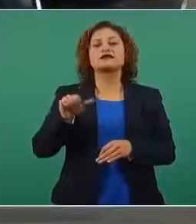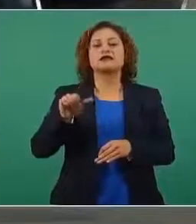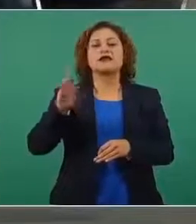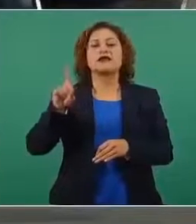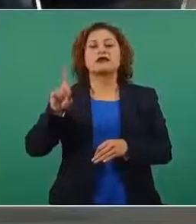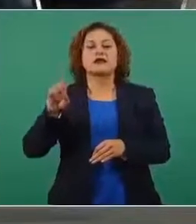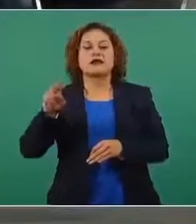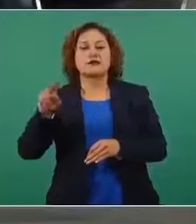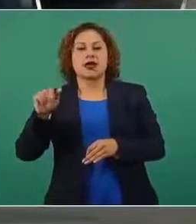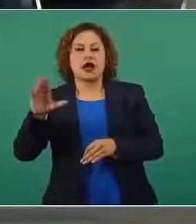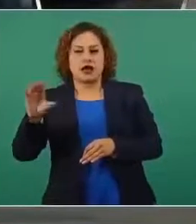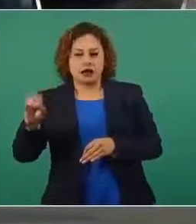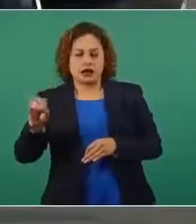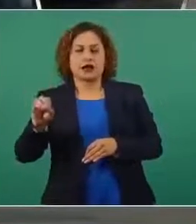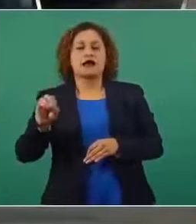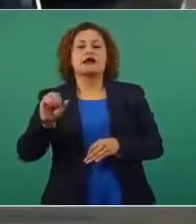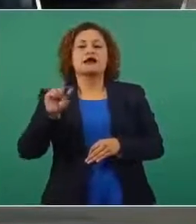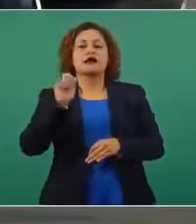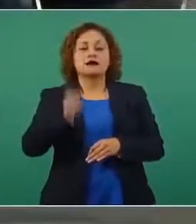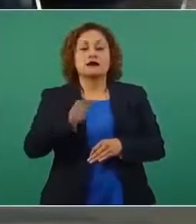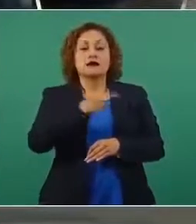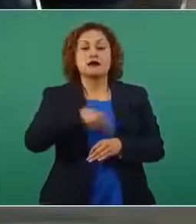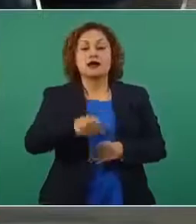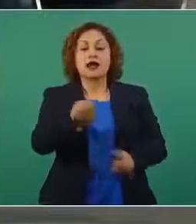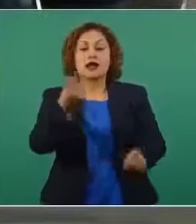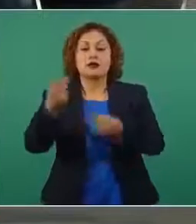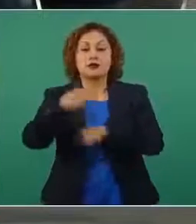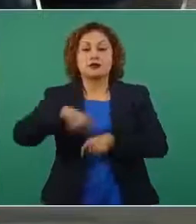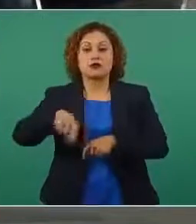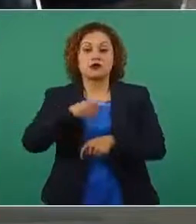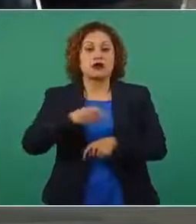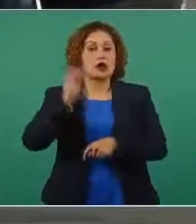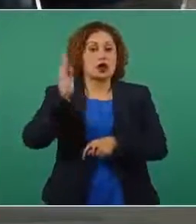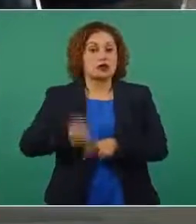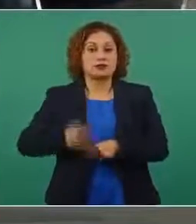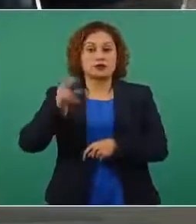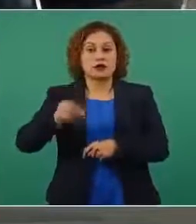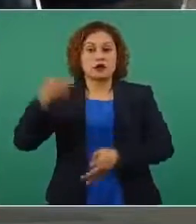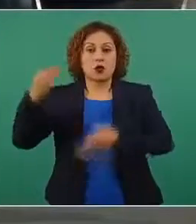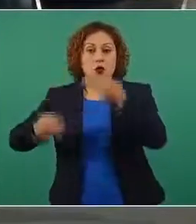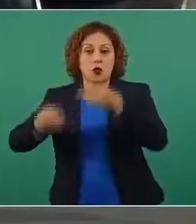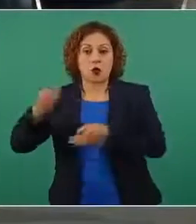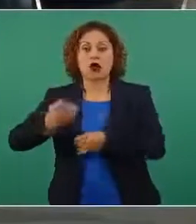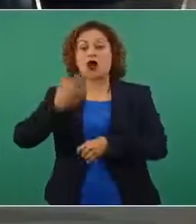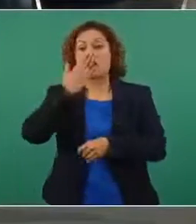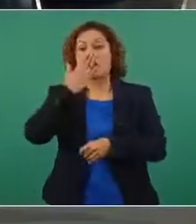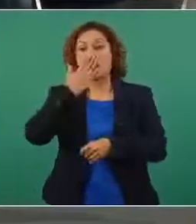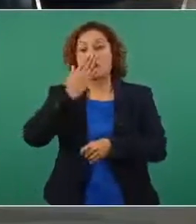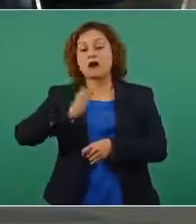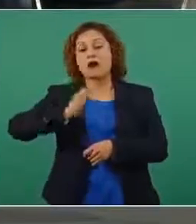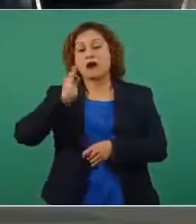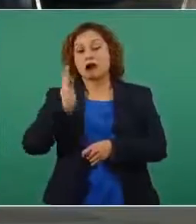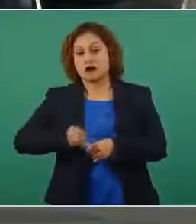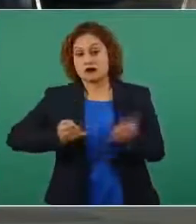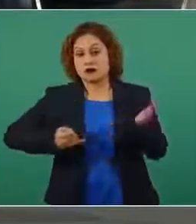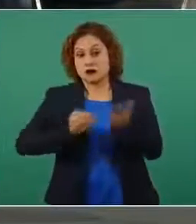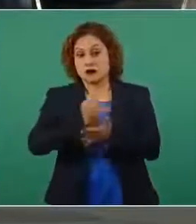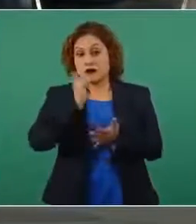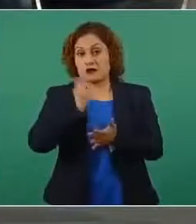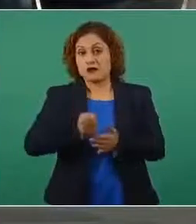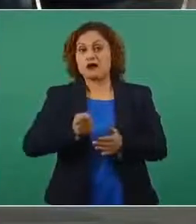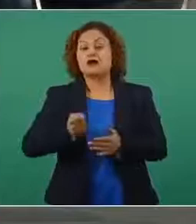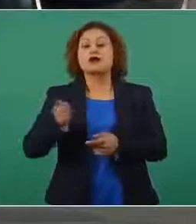involucrados en la no ratificación de un juez de Sonora que falló en favor de unos ejidatarios justo porque